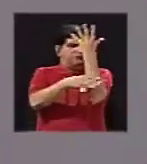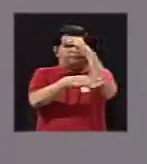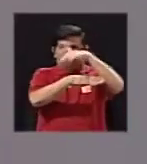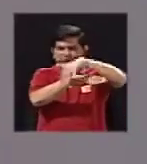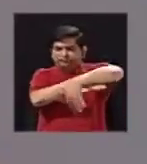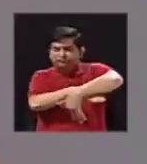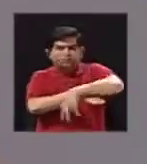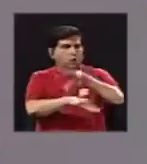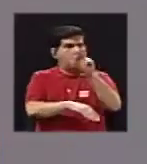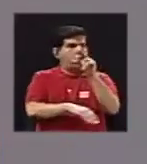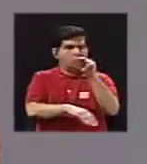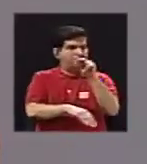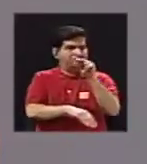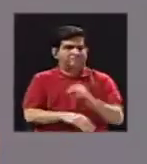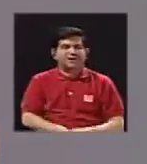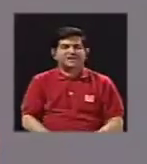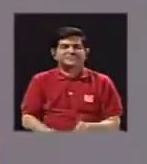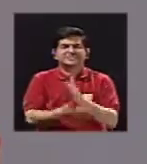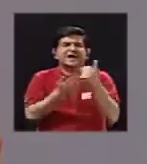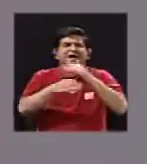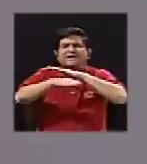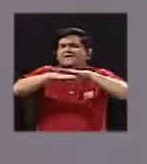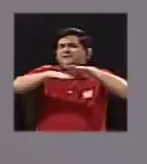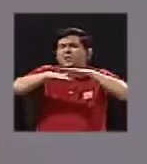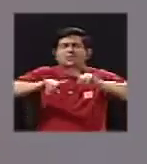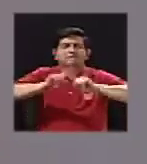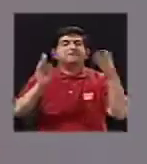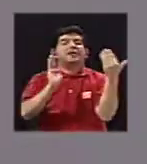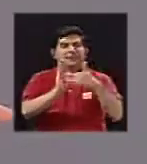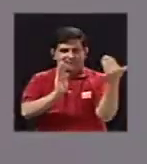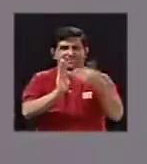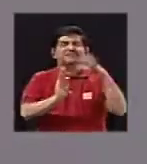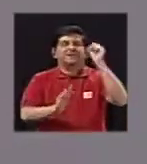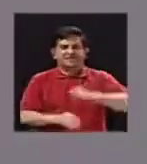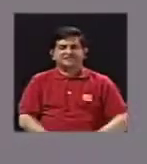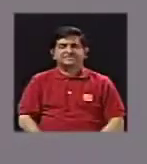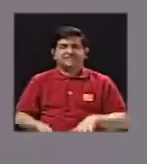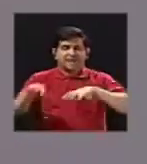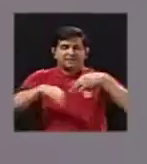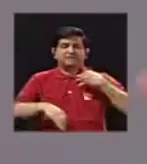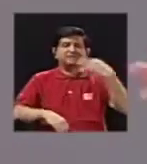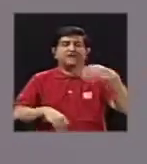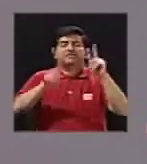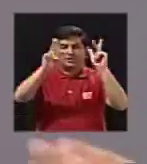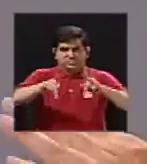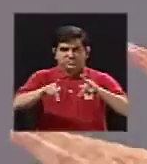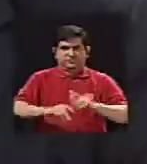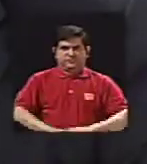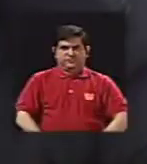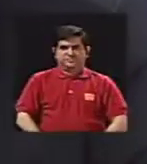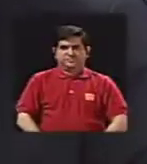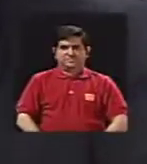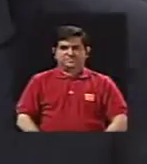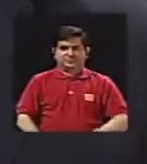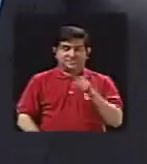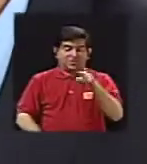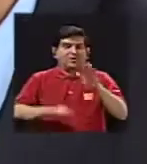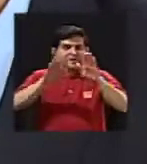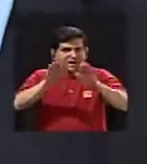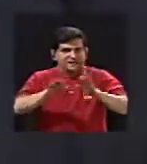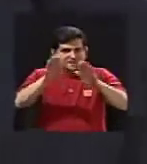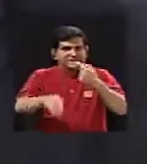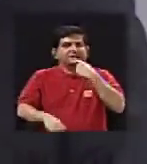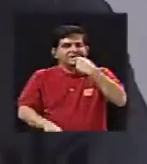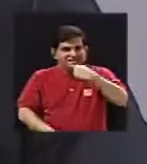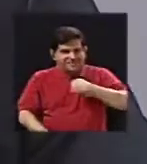volcán, sino que son cosas muy superficiales, pero que pueden afectar un poco la cotidianeidad de estas personas. Bien, con esa tranquilidad que